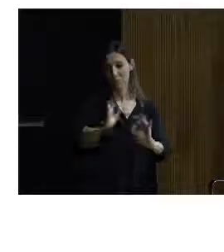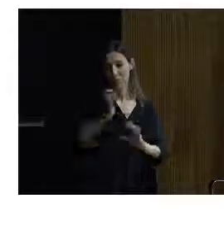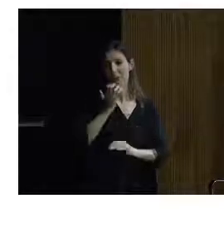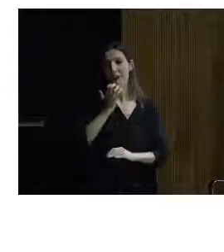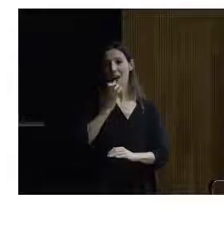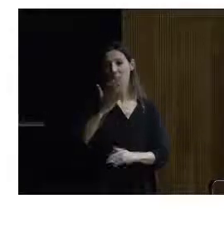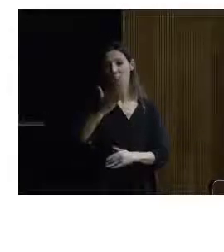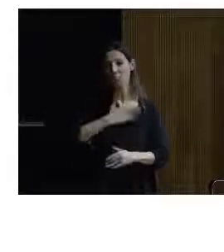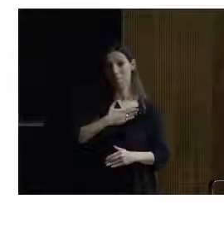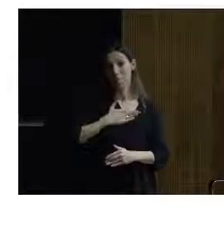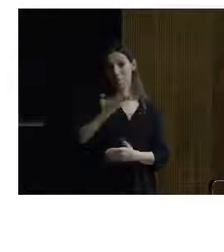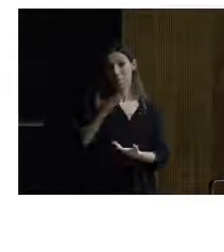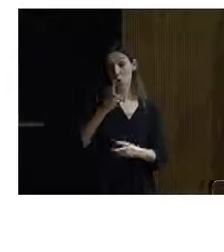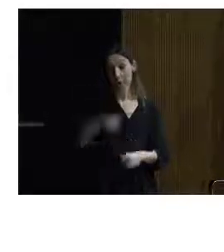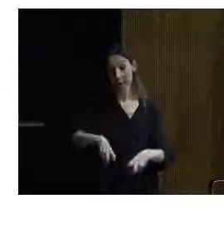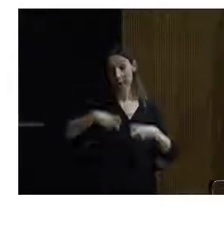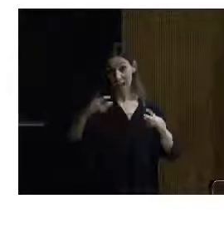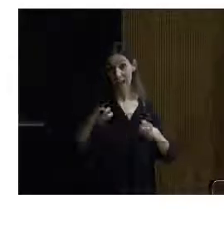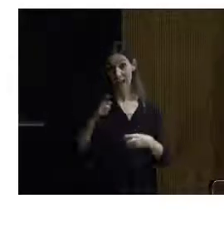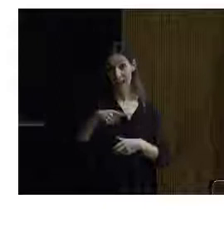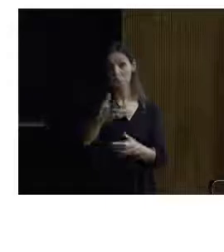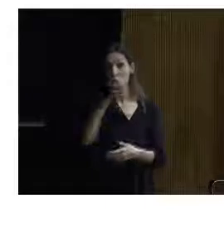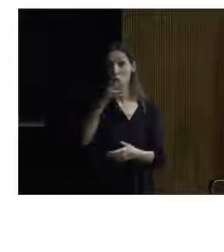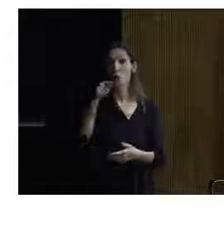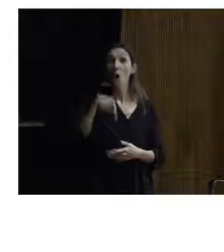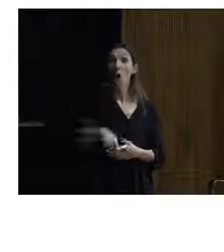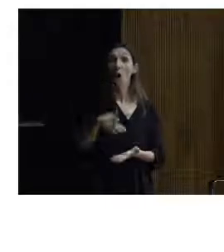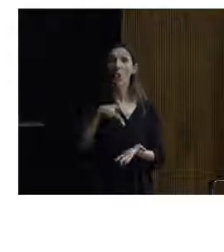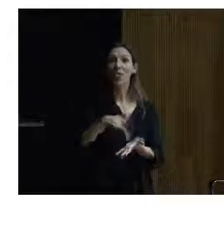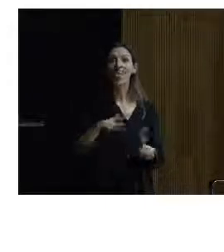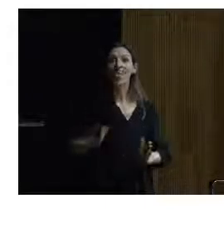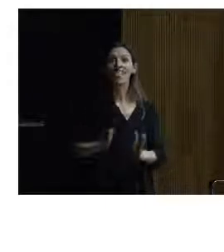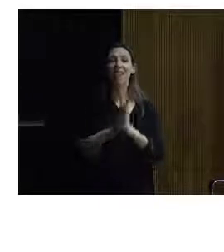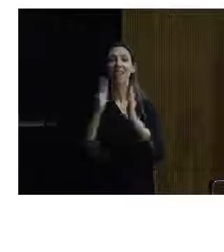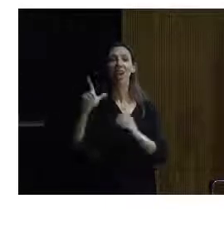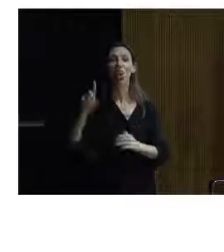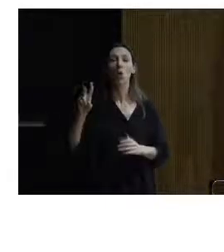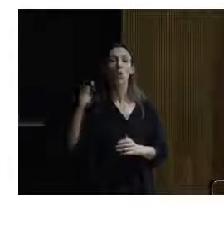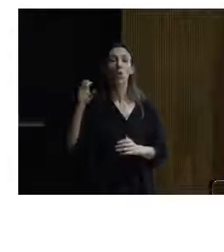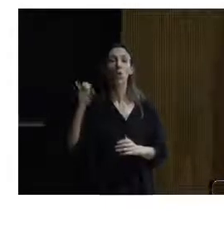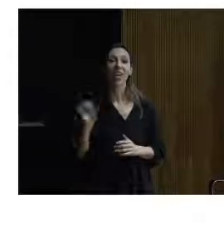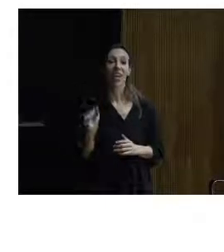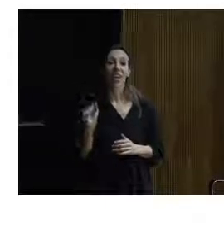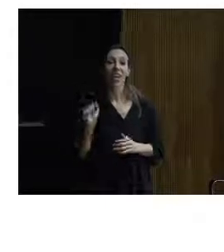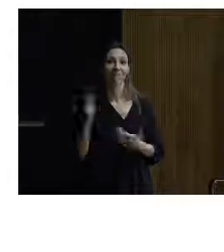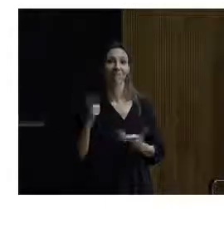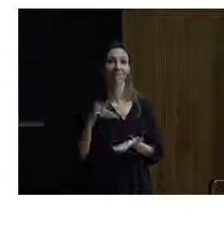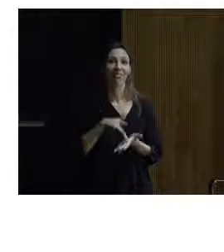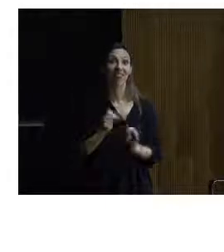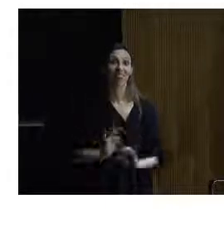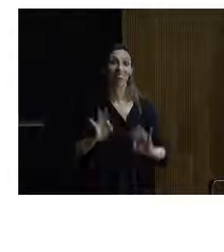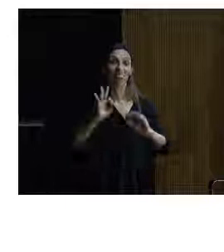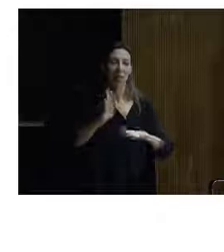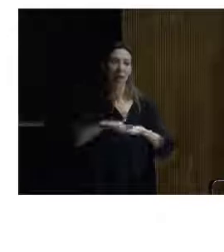patrimonio. Sino también que lo han hecho en el día de Santa Lucía, que es un día especial para los arquitectos, sobre todo.